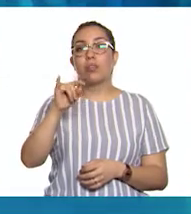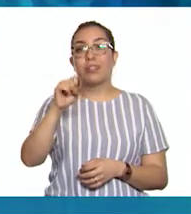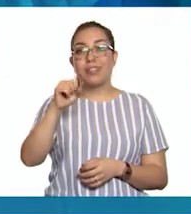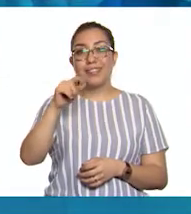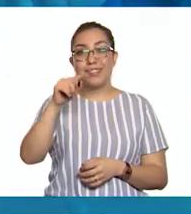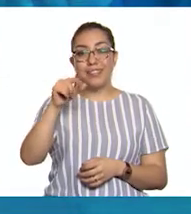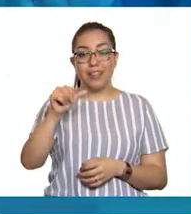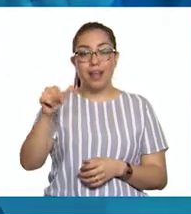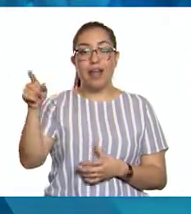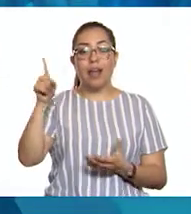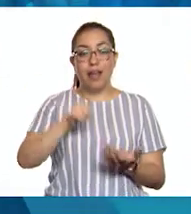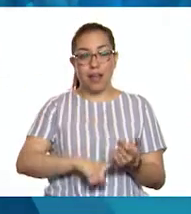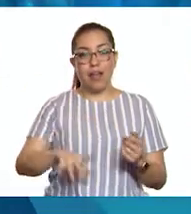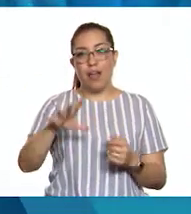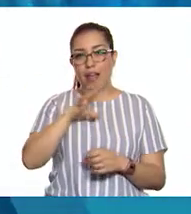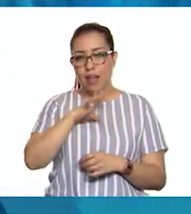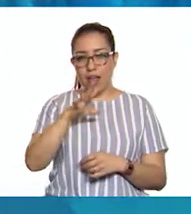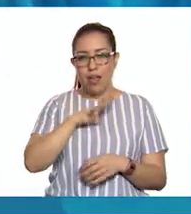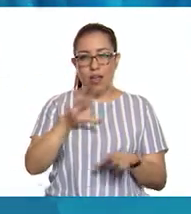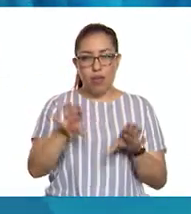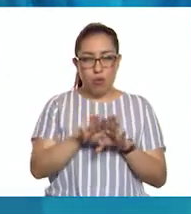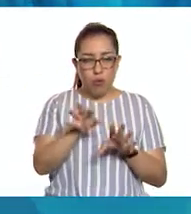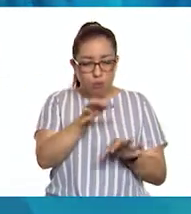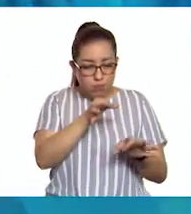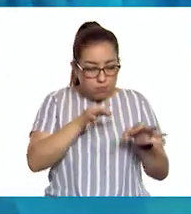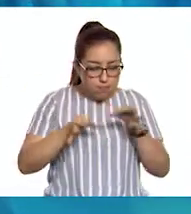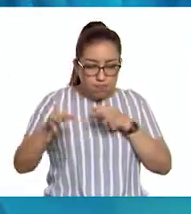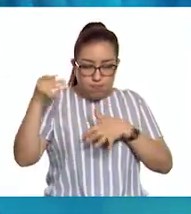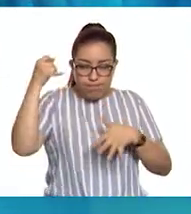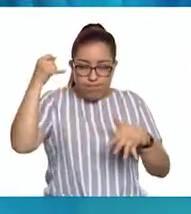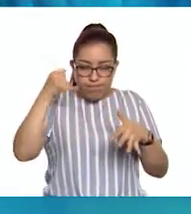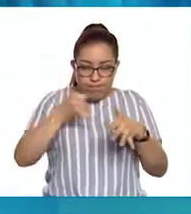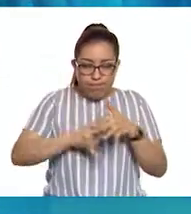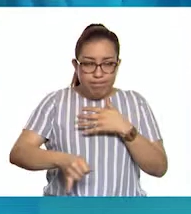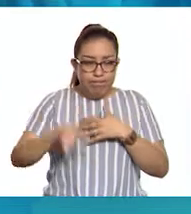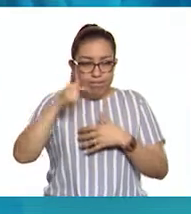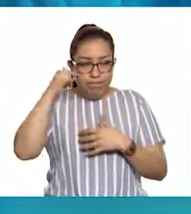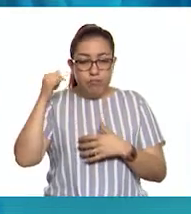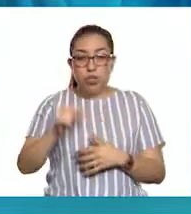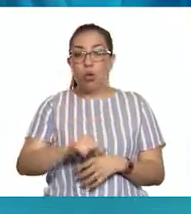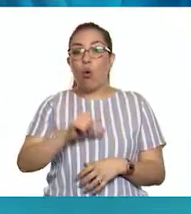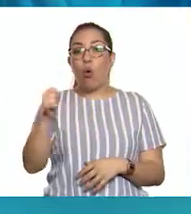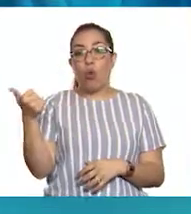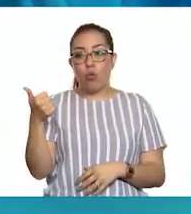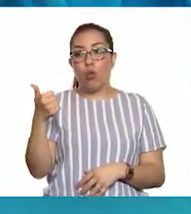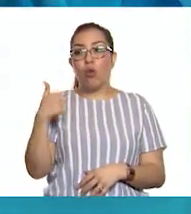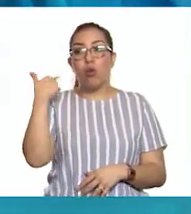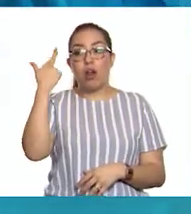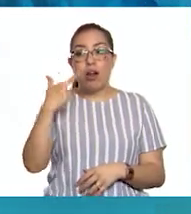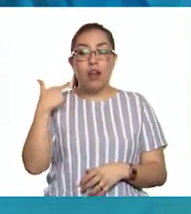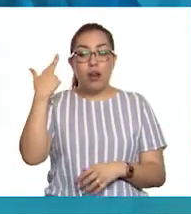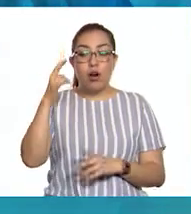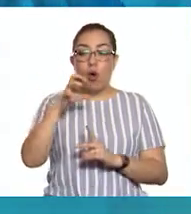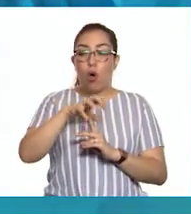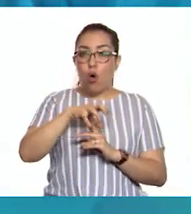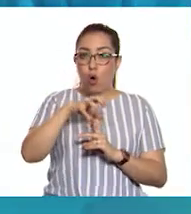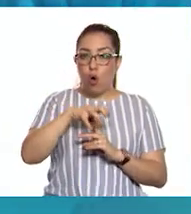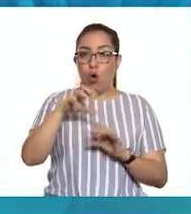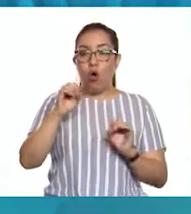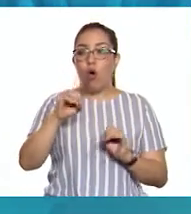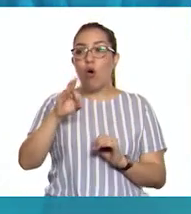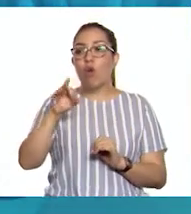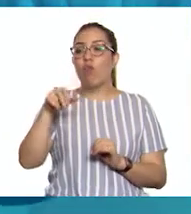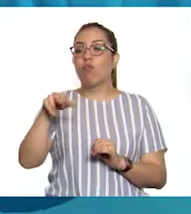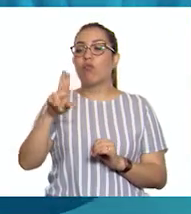bien diferenciado, y el reino de los hongos, también llamado reino fungi. Guau, maestro. Entonces,